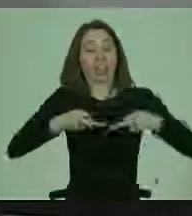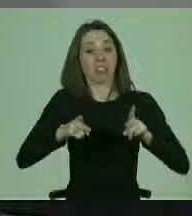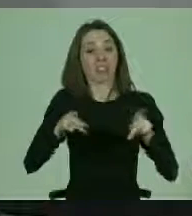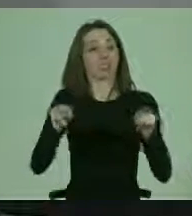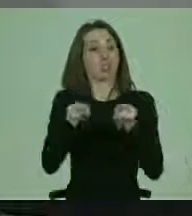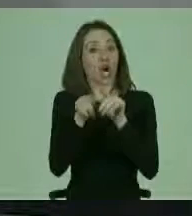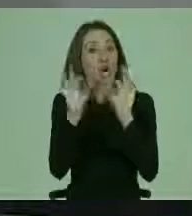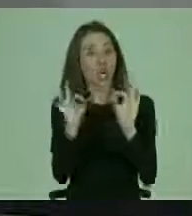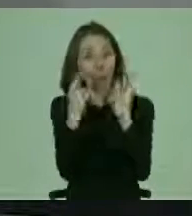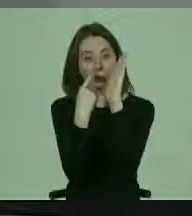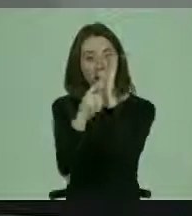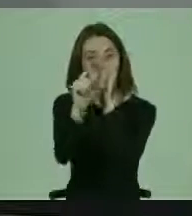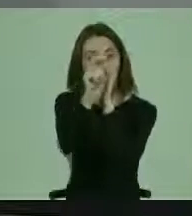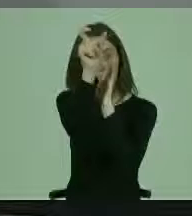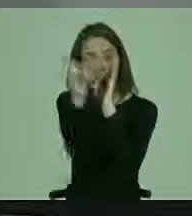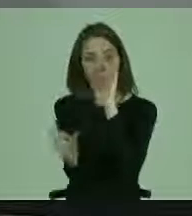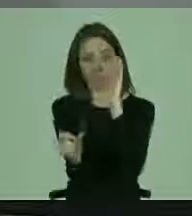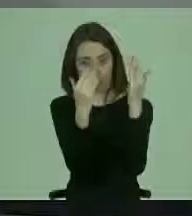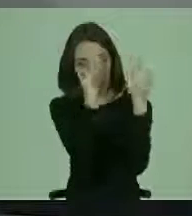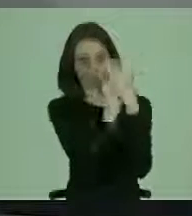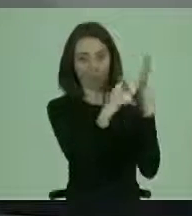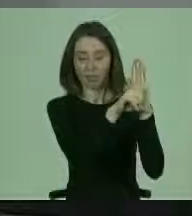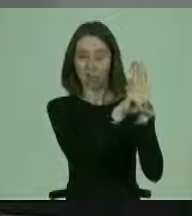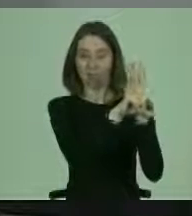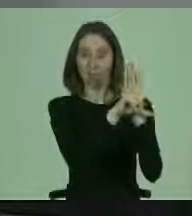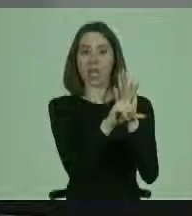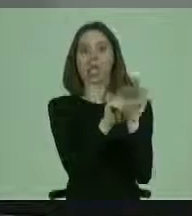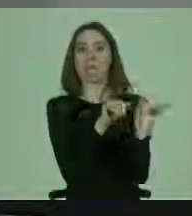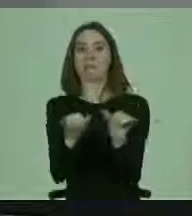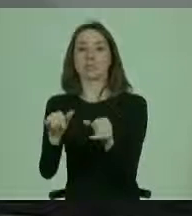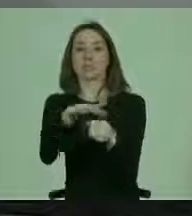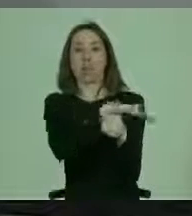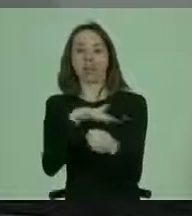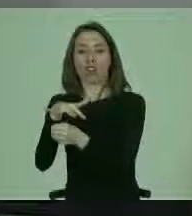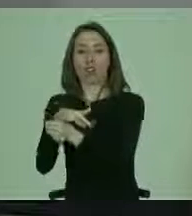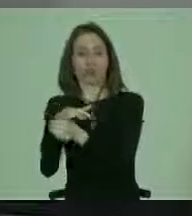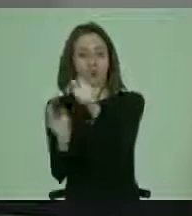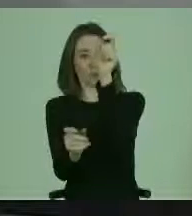igual reconocimiento como persona ante la ley en igualdad de condiciones con los demás.